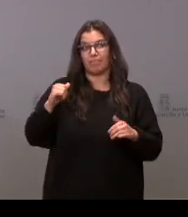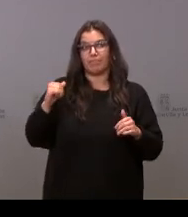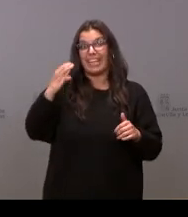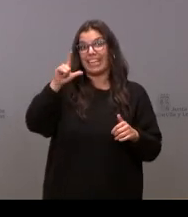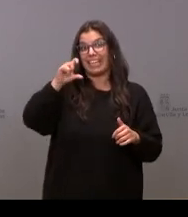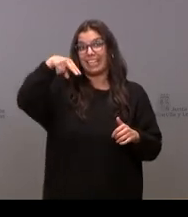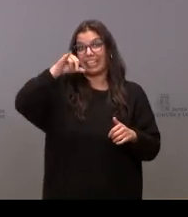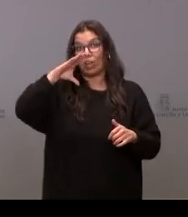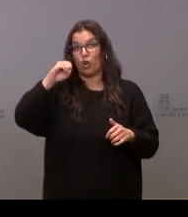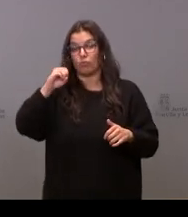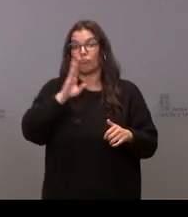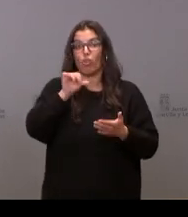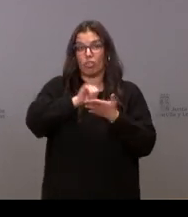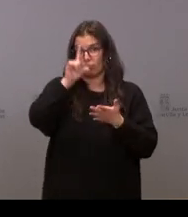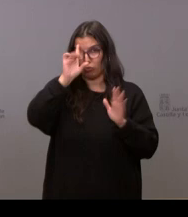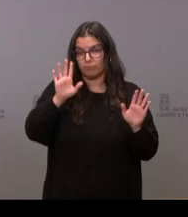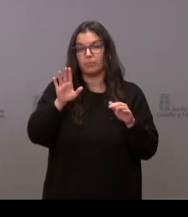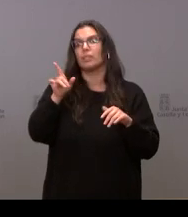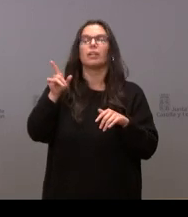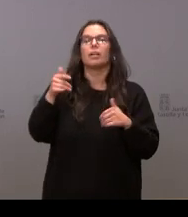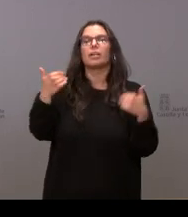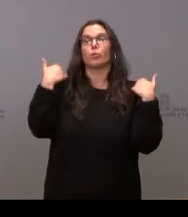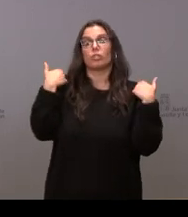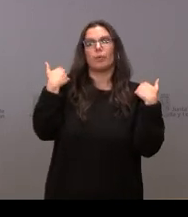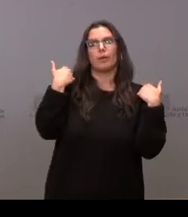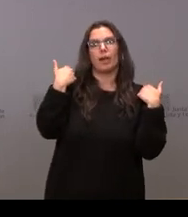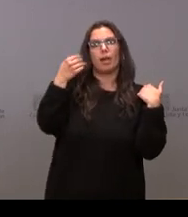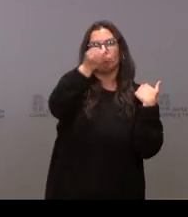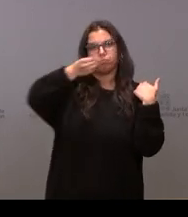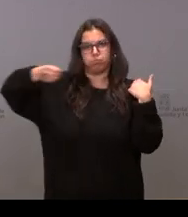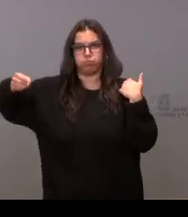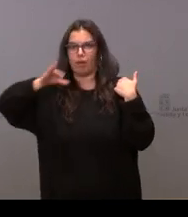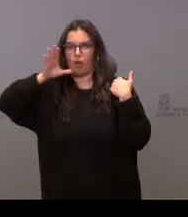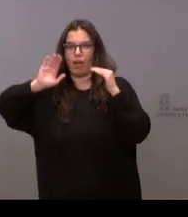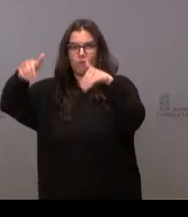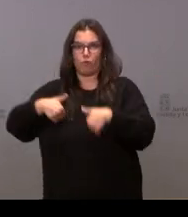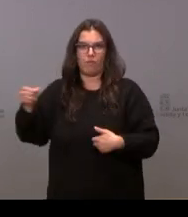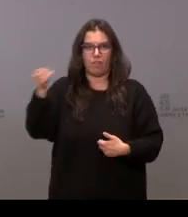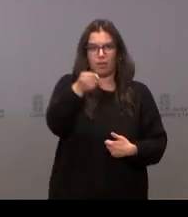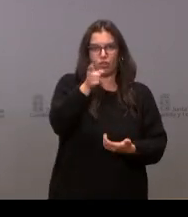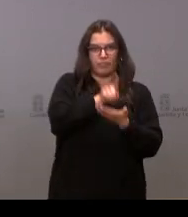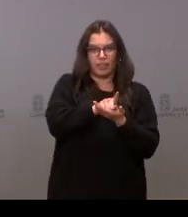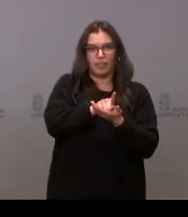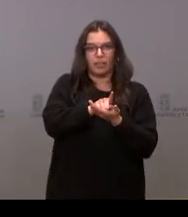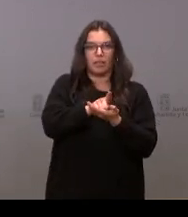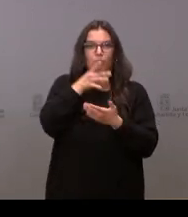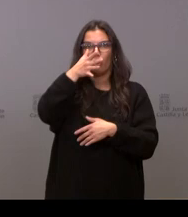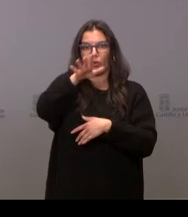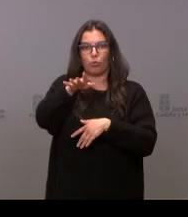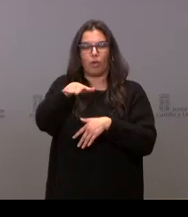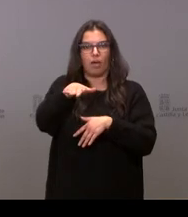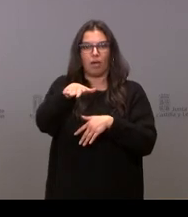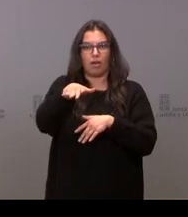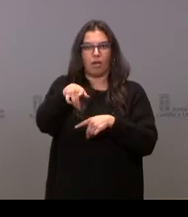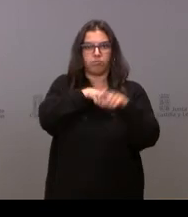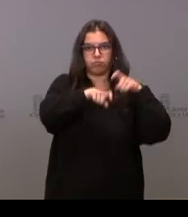el responsable había sido apartado de sus funciones y se le ha vuelto a restituir tras retirar la denuncia no sé